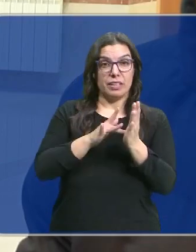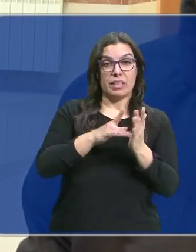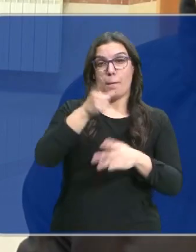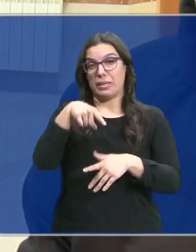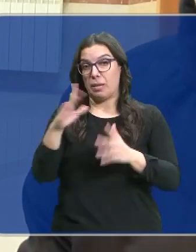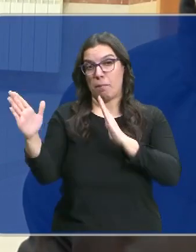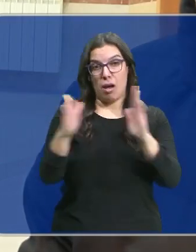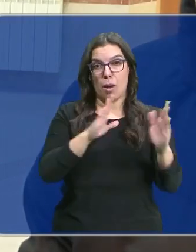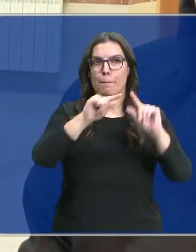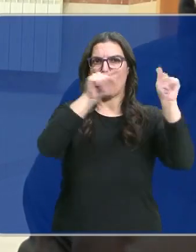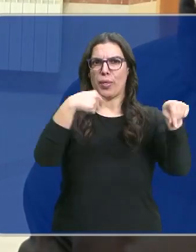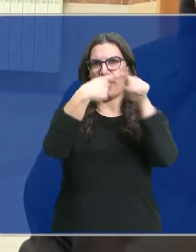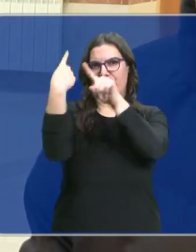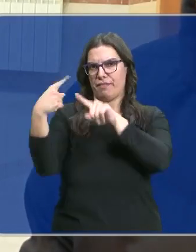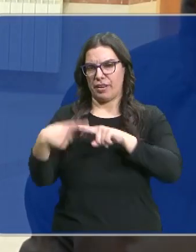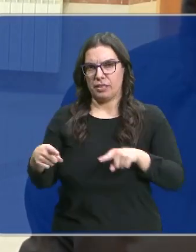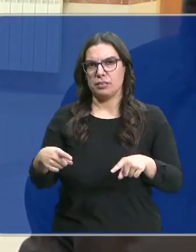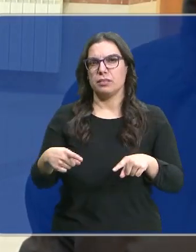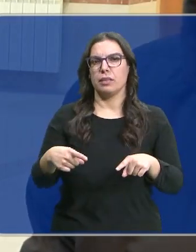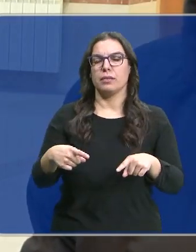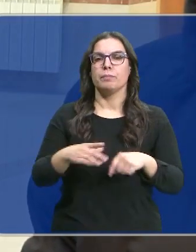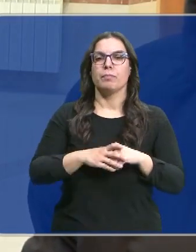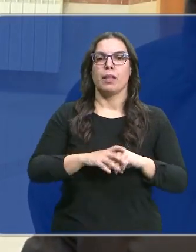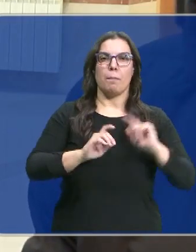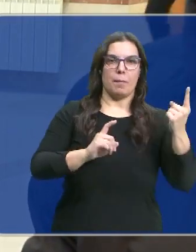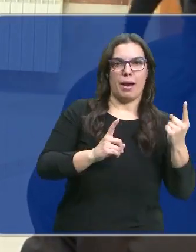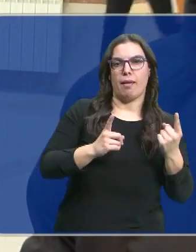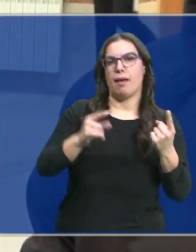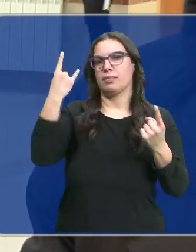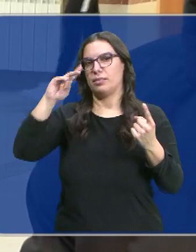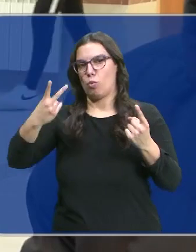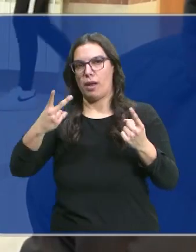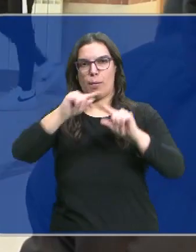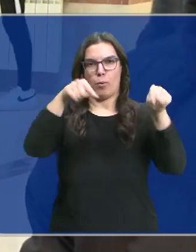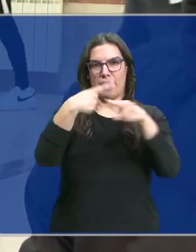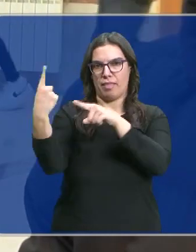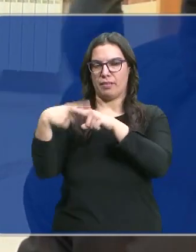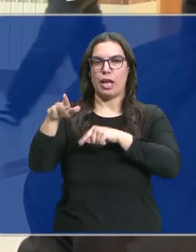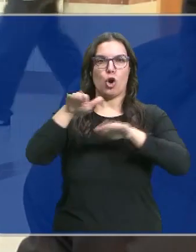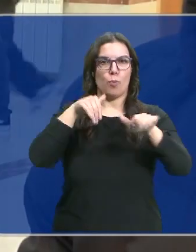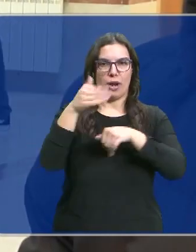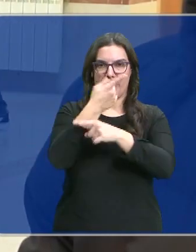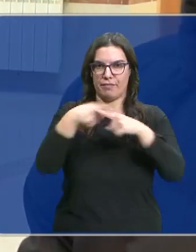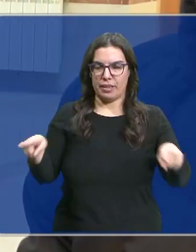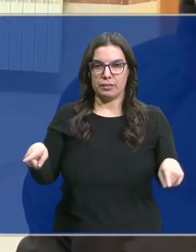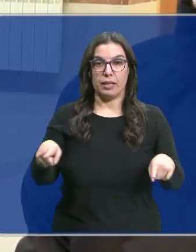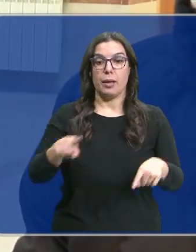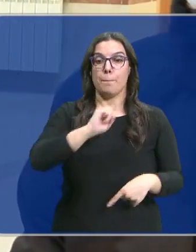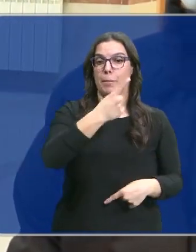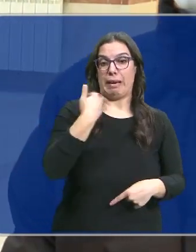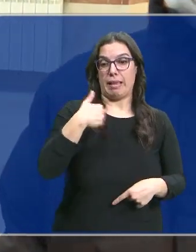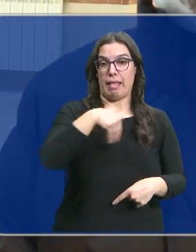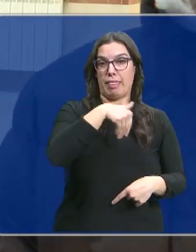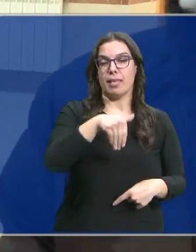similares, en distintas provincias de donde se produce el cuerpo de maestros y con una distinta convocatoria. La de primaria va a salir de forma inmediata,